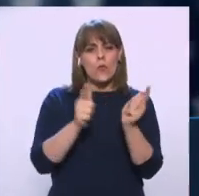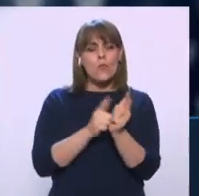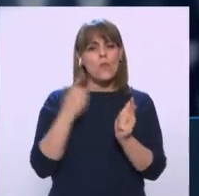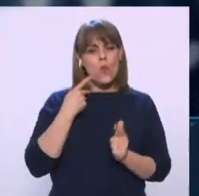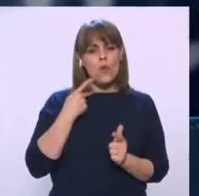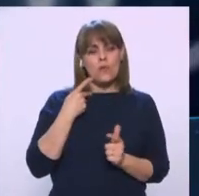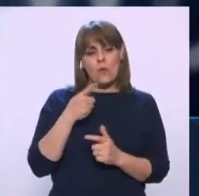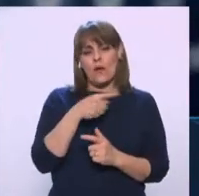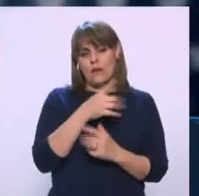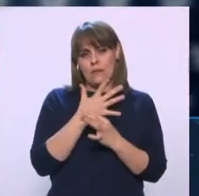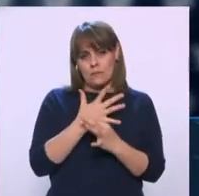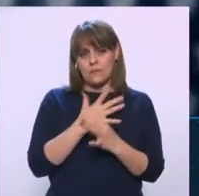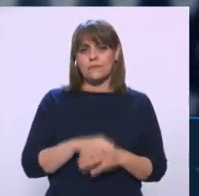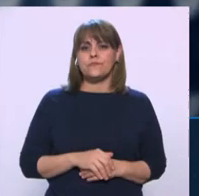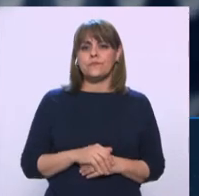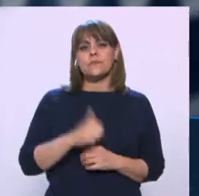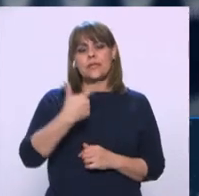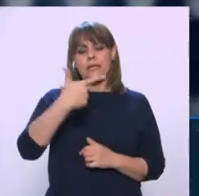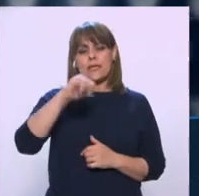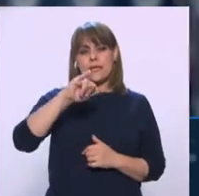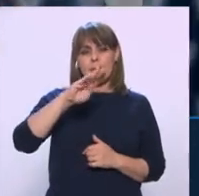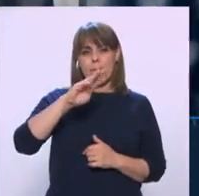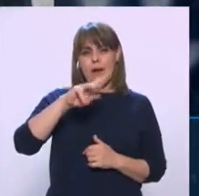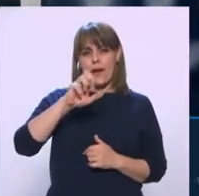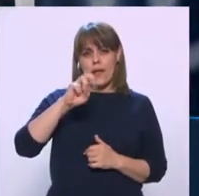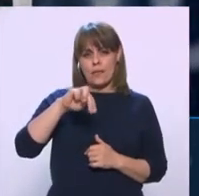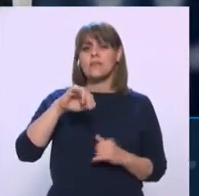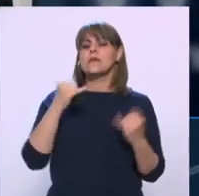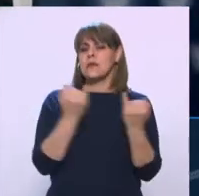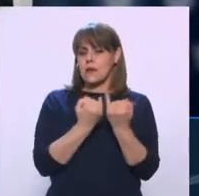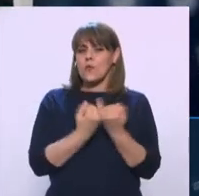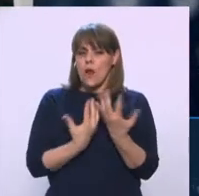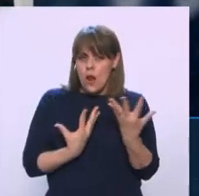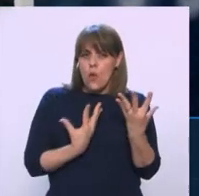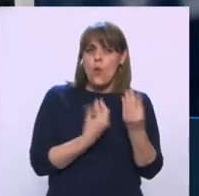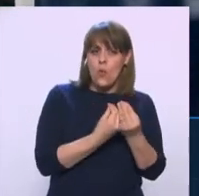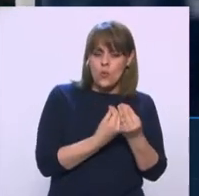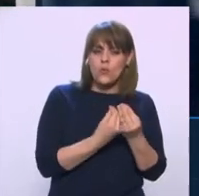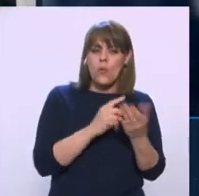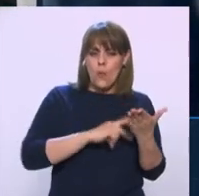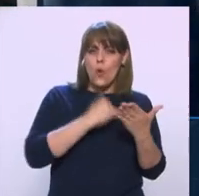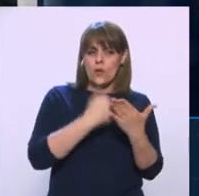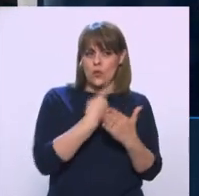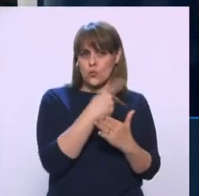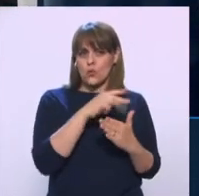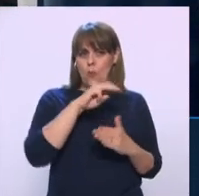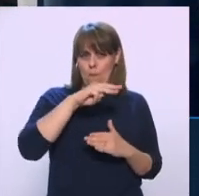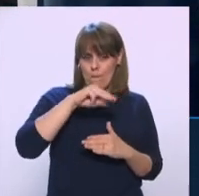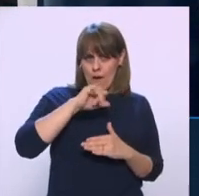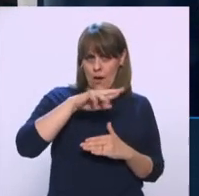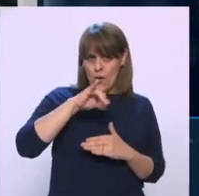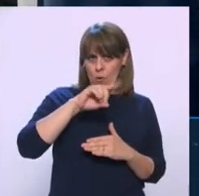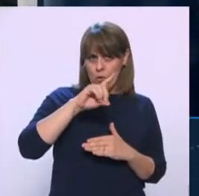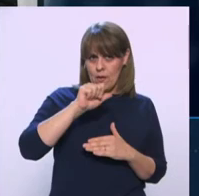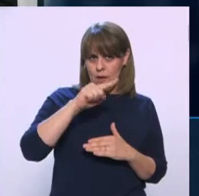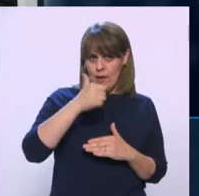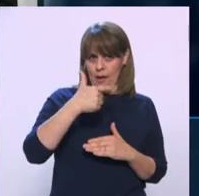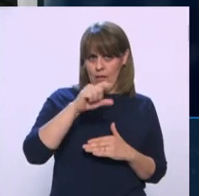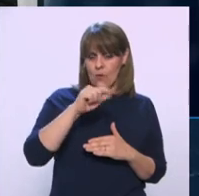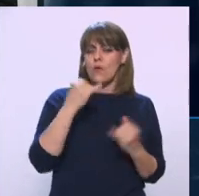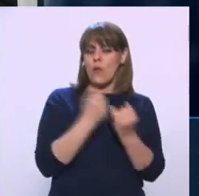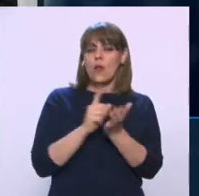Gibran Ramírez Pues quien ya se había sumado a este proyecto De Mario Delgado Anunció en su cuenta de Twitter